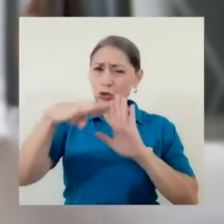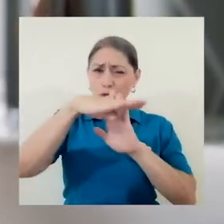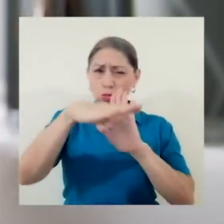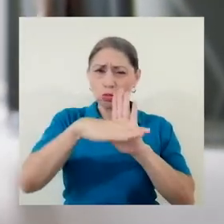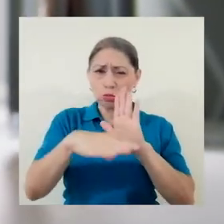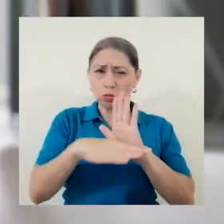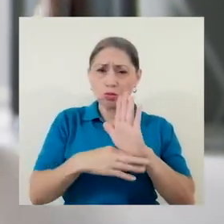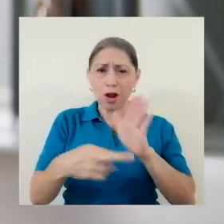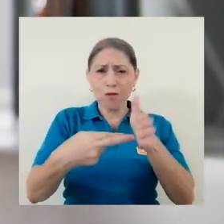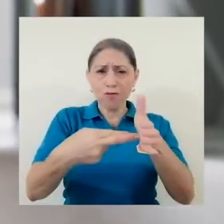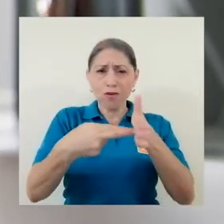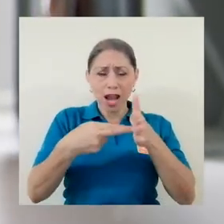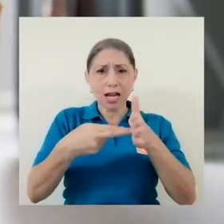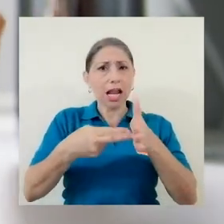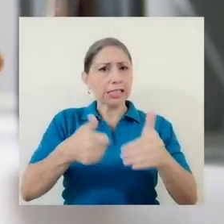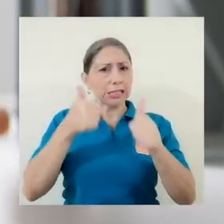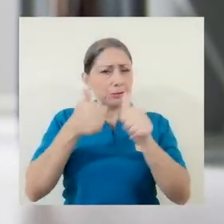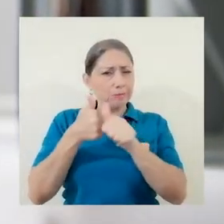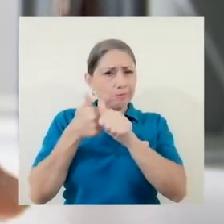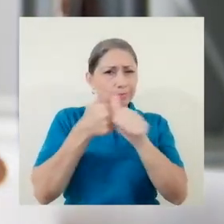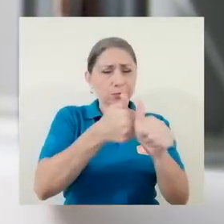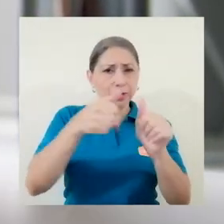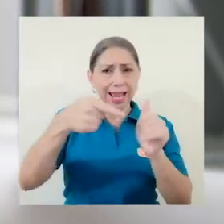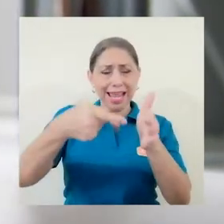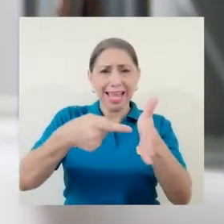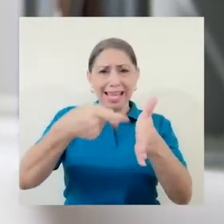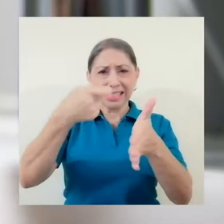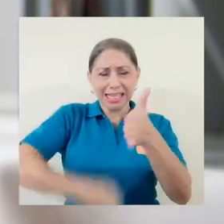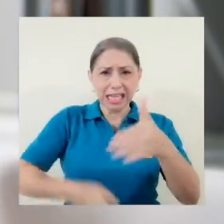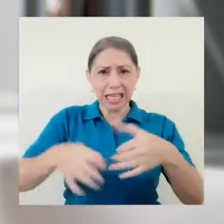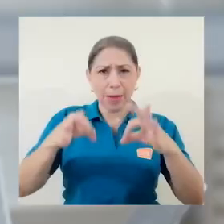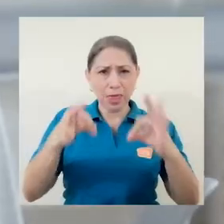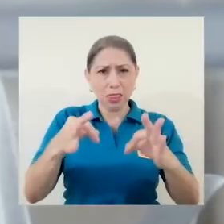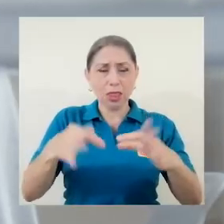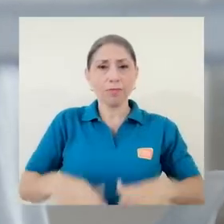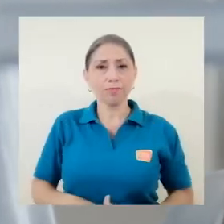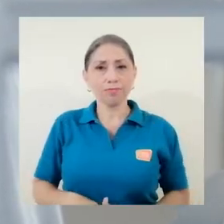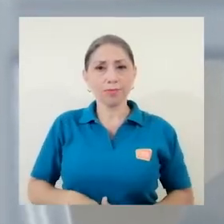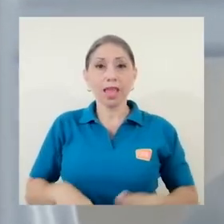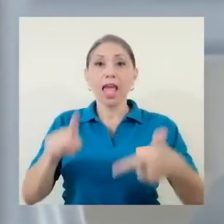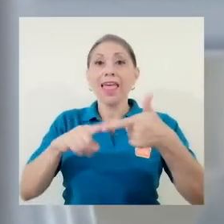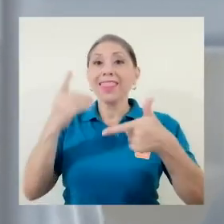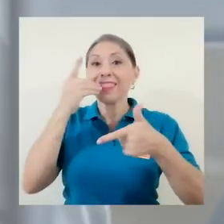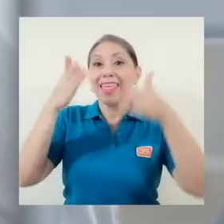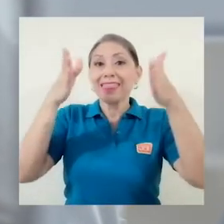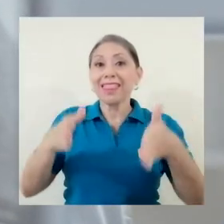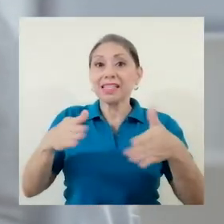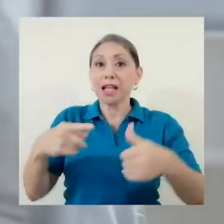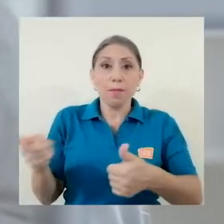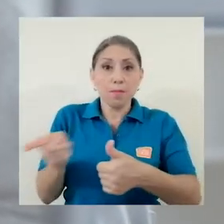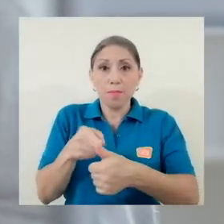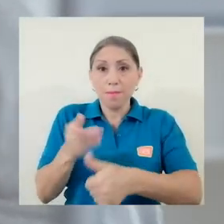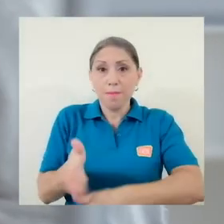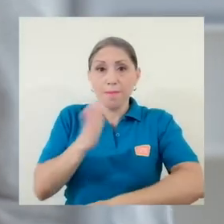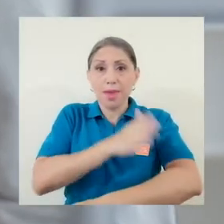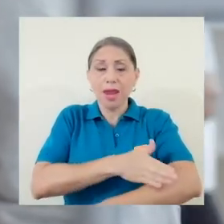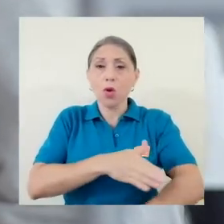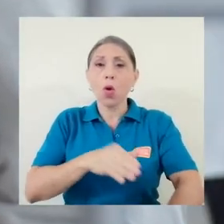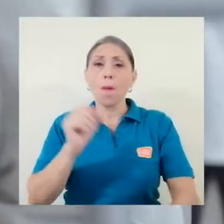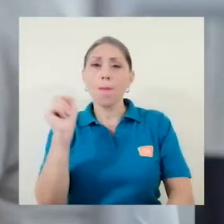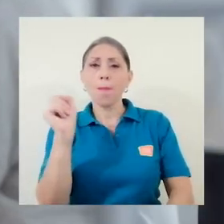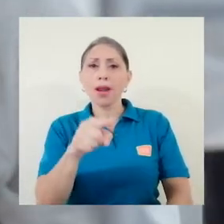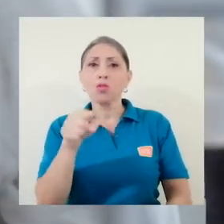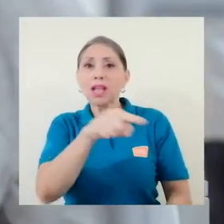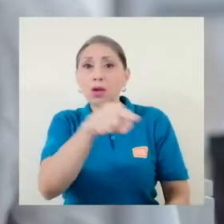estrictamente el protocolo recomendado por las autoridades. El odontólogo debe preguntarle previamente